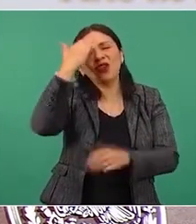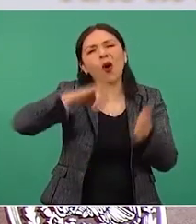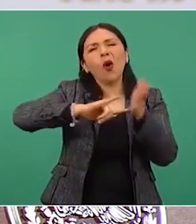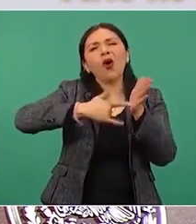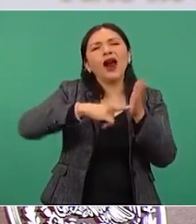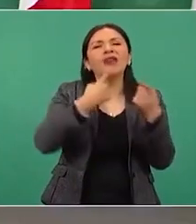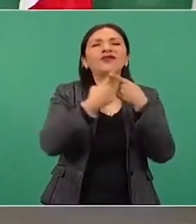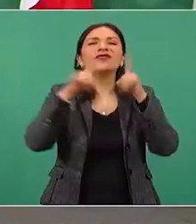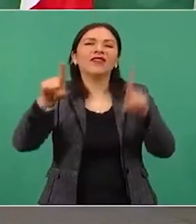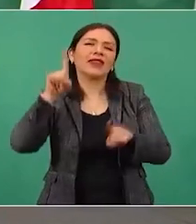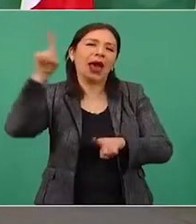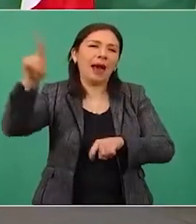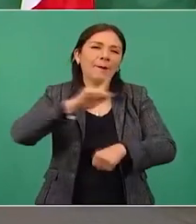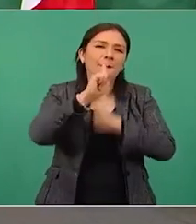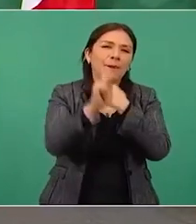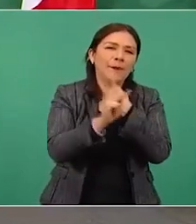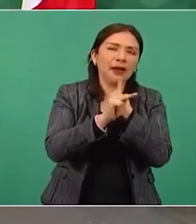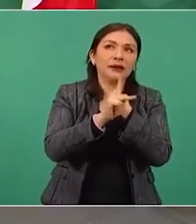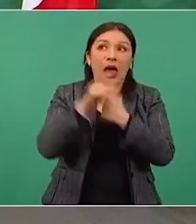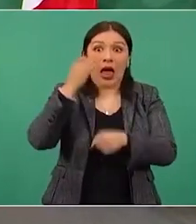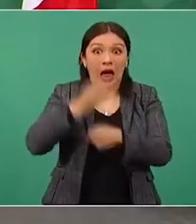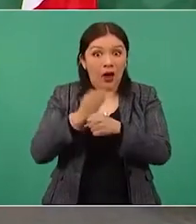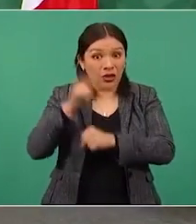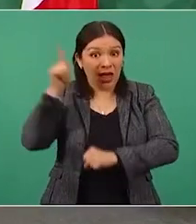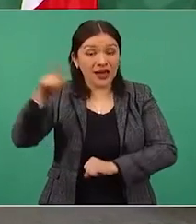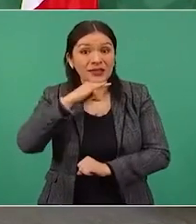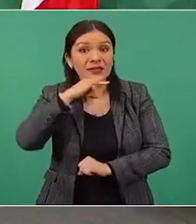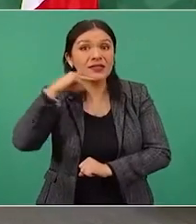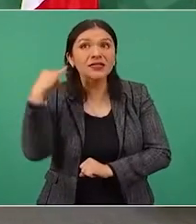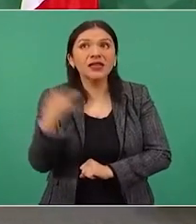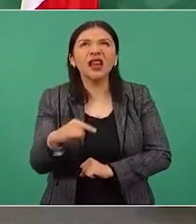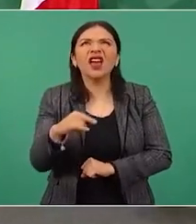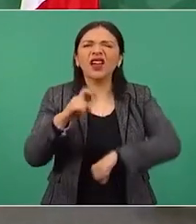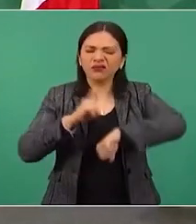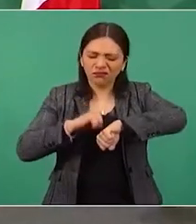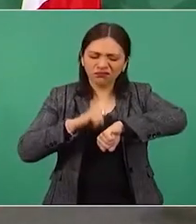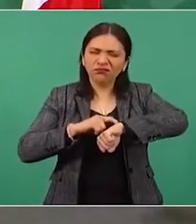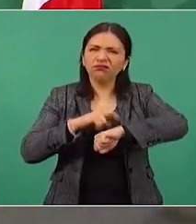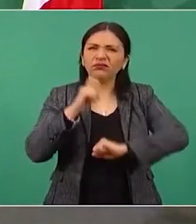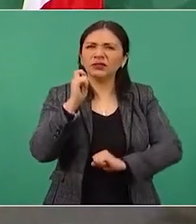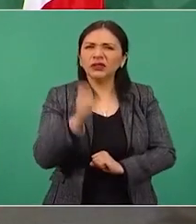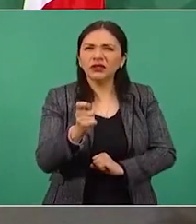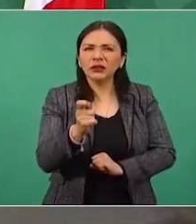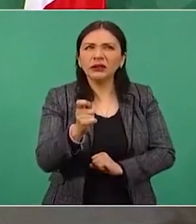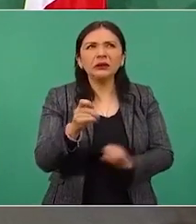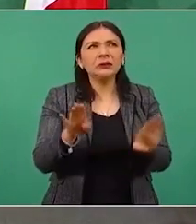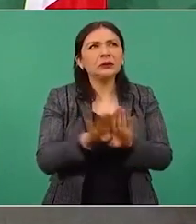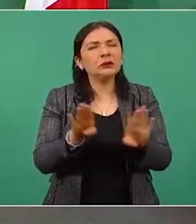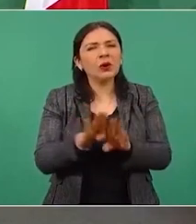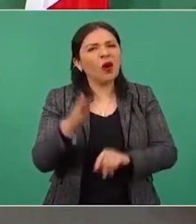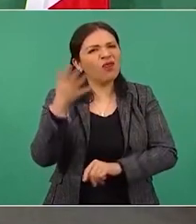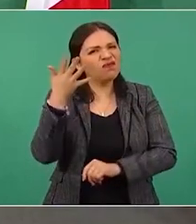Ahora en Chile, pues son las 10,